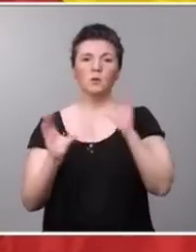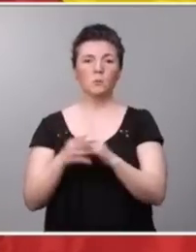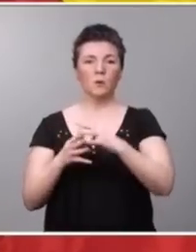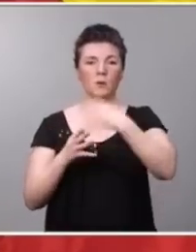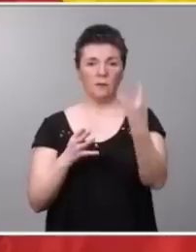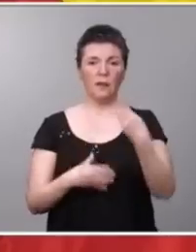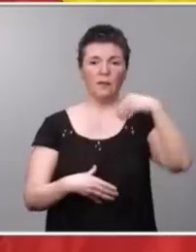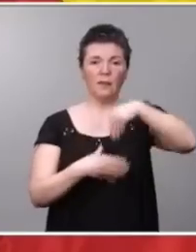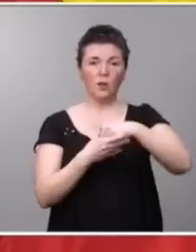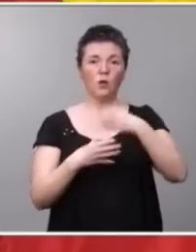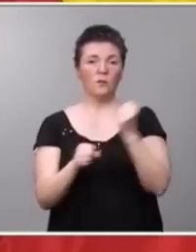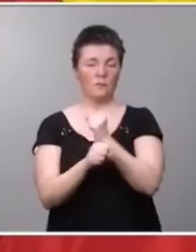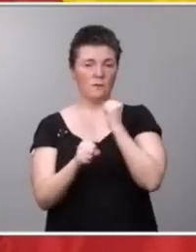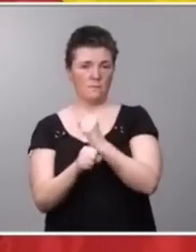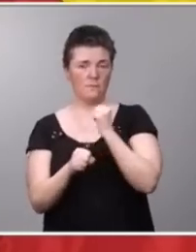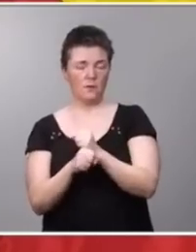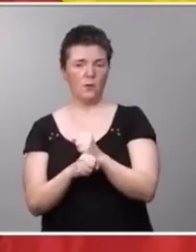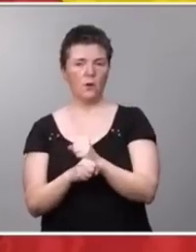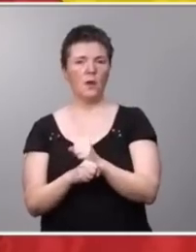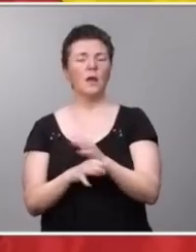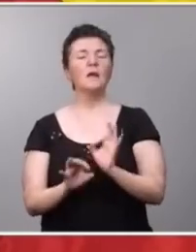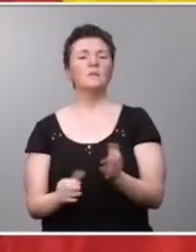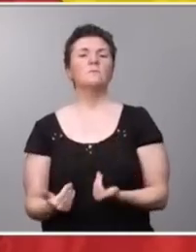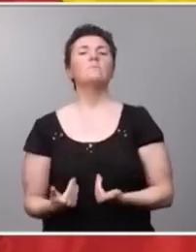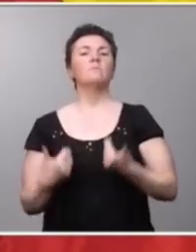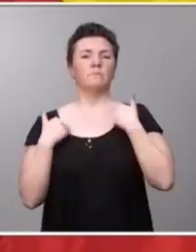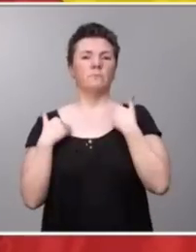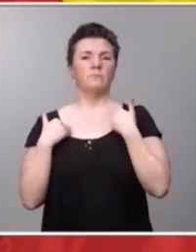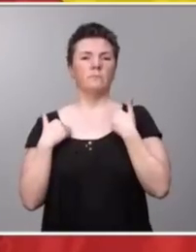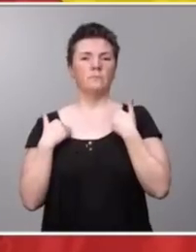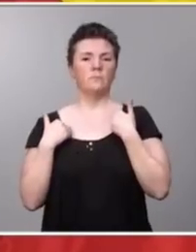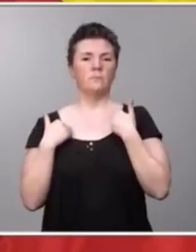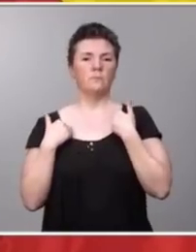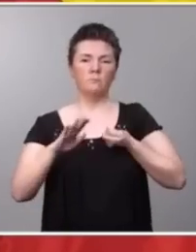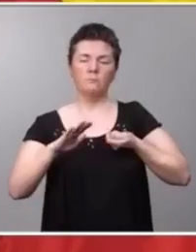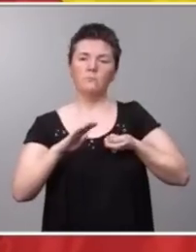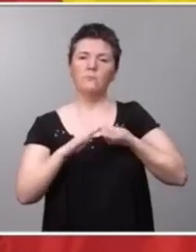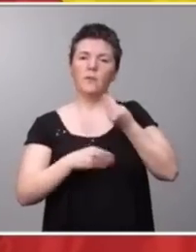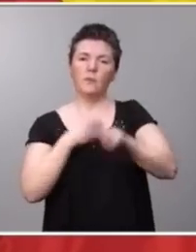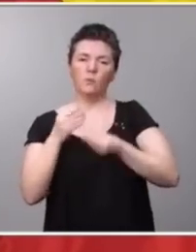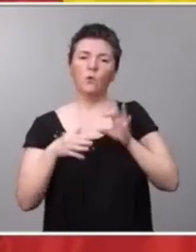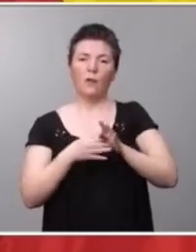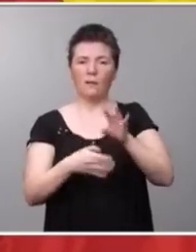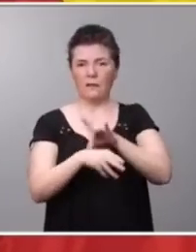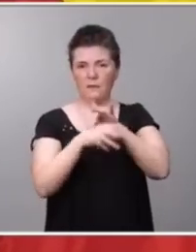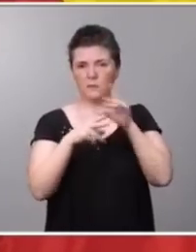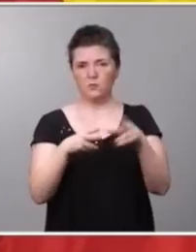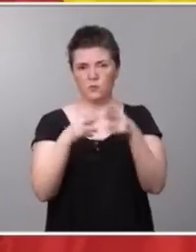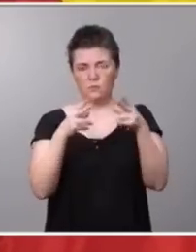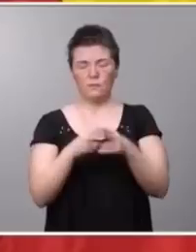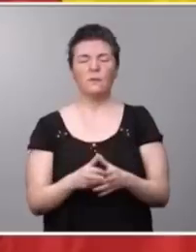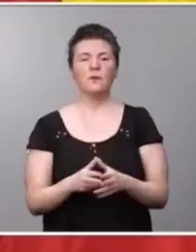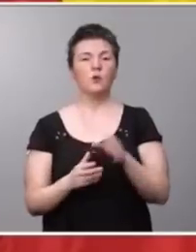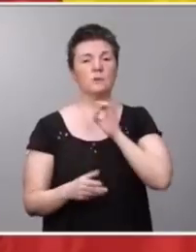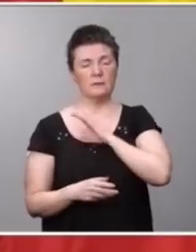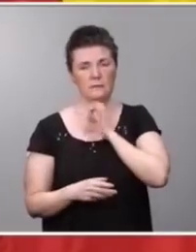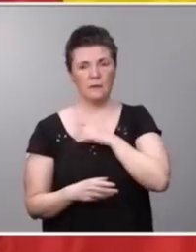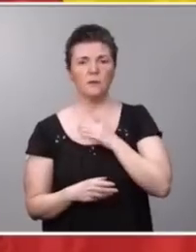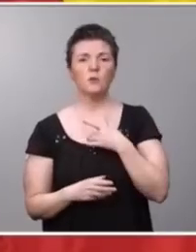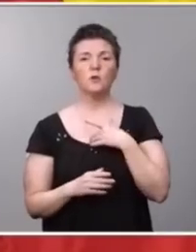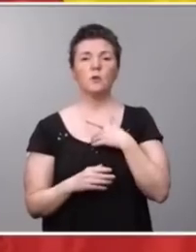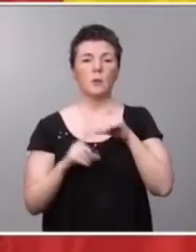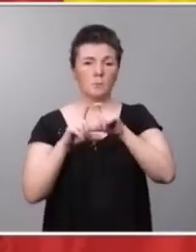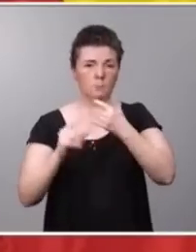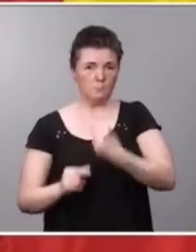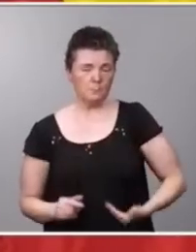de trabajo. Esta es una tarea que, por supuesto, llevaremos a cabo con los agentes sociales, con los sindicatos, con la patronal. Pero